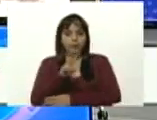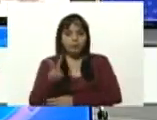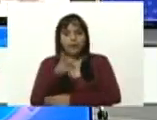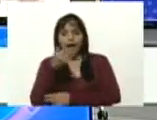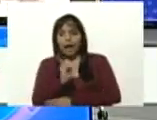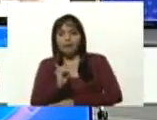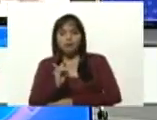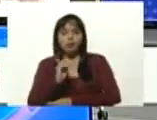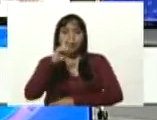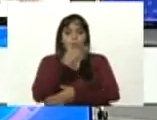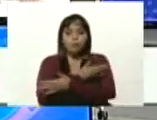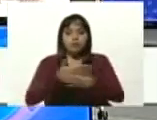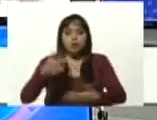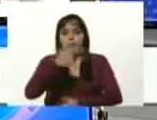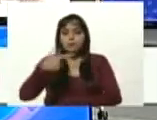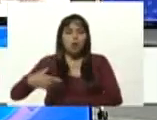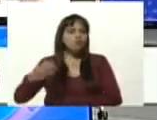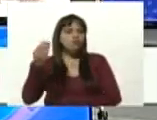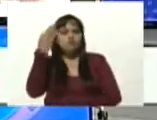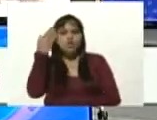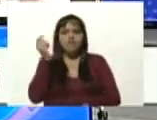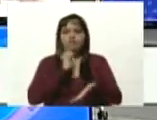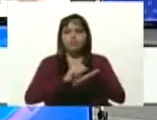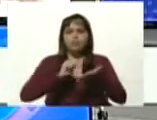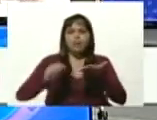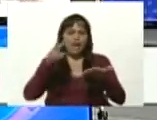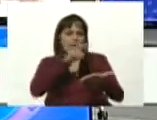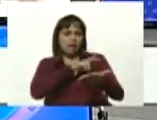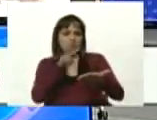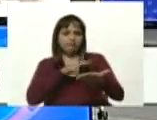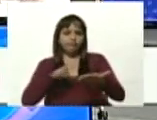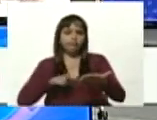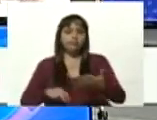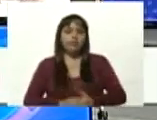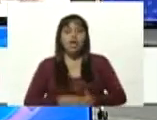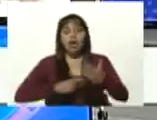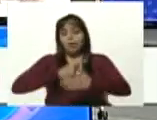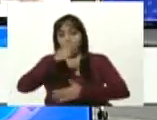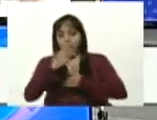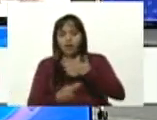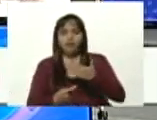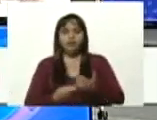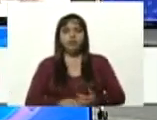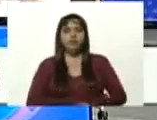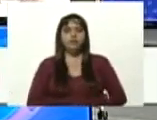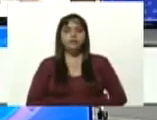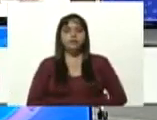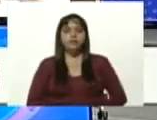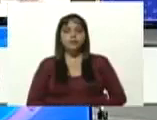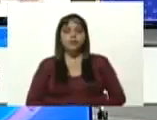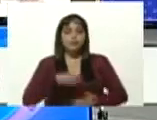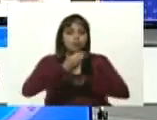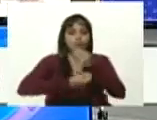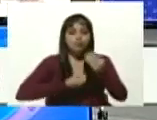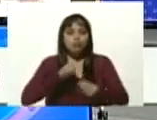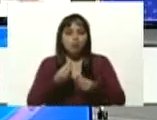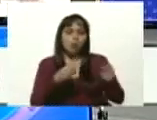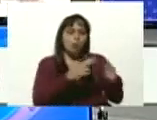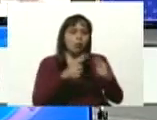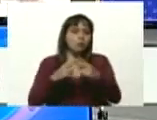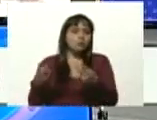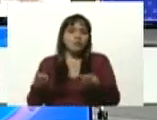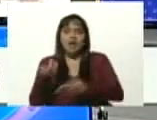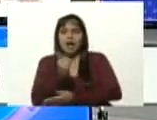casi dos millones de analfabetas. Y con los programas que se conocían, sencillamente eso